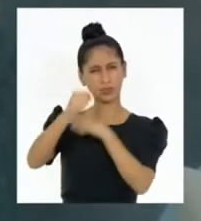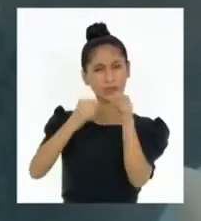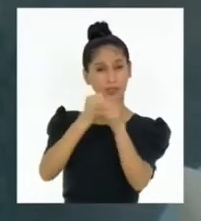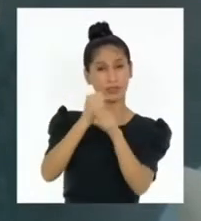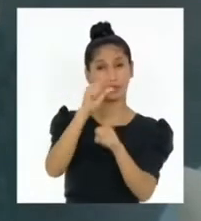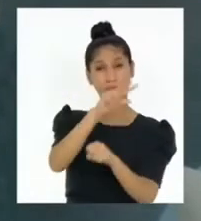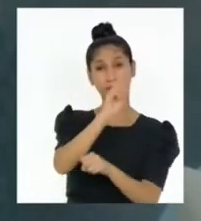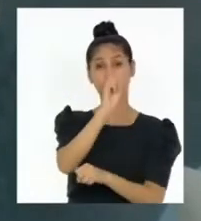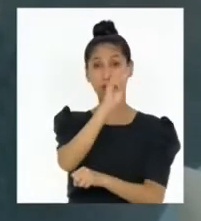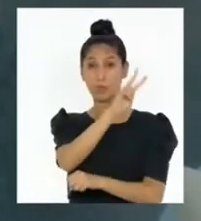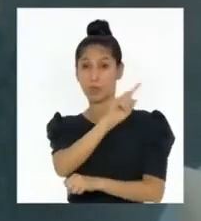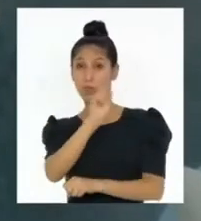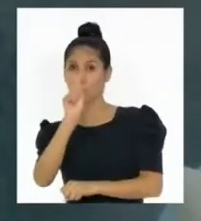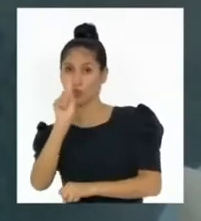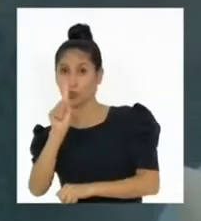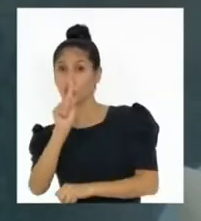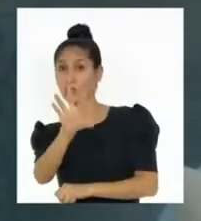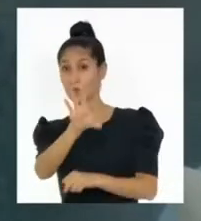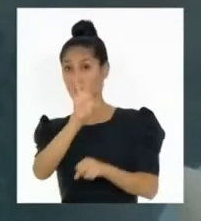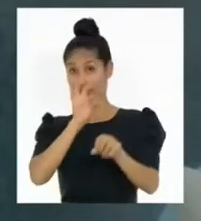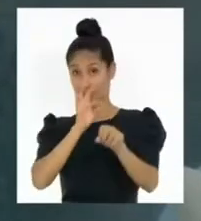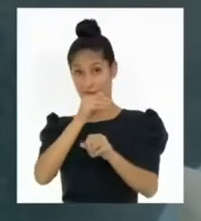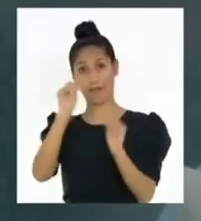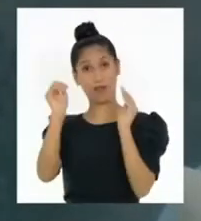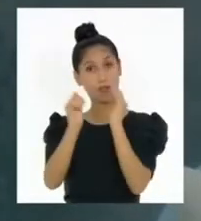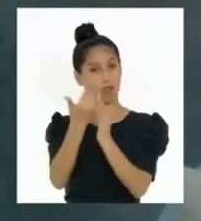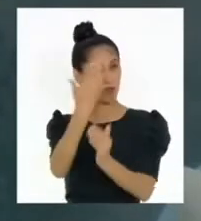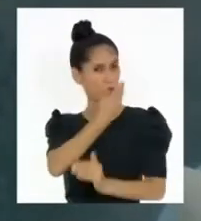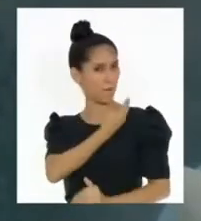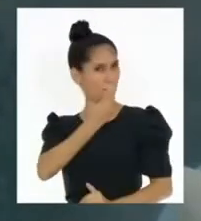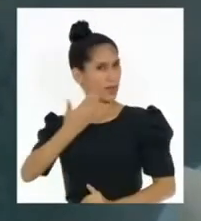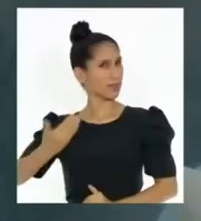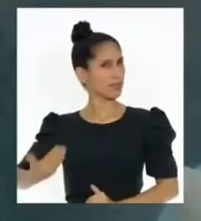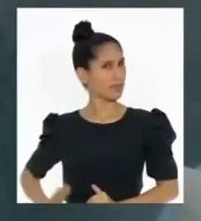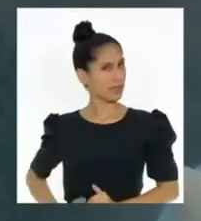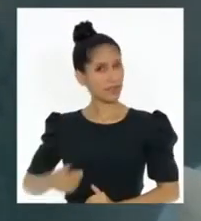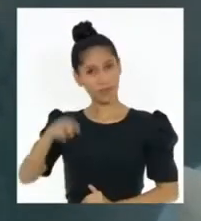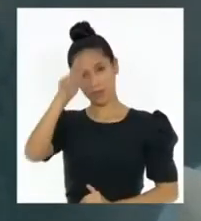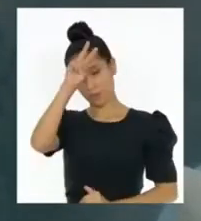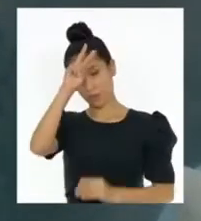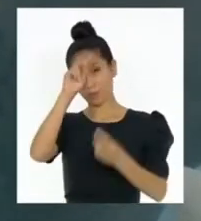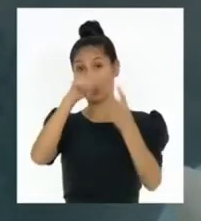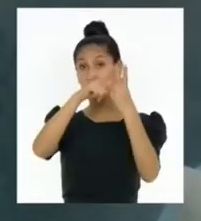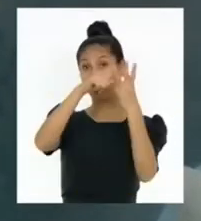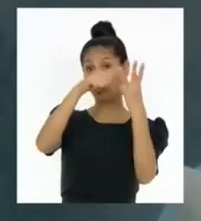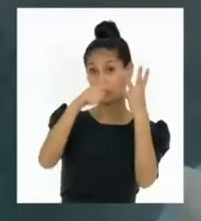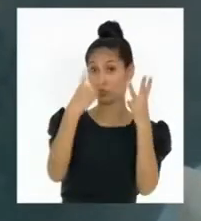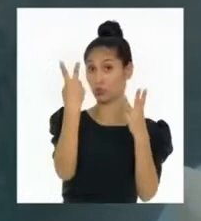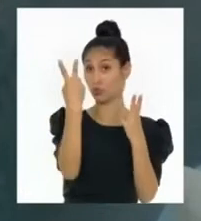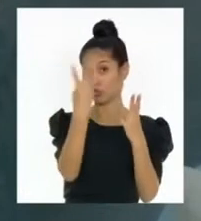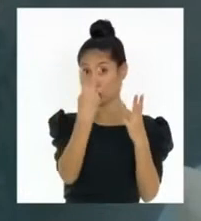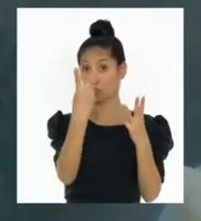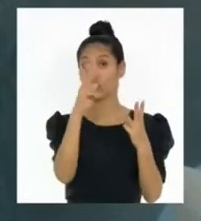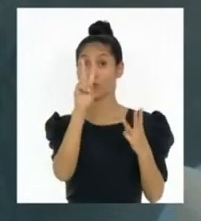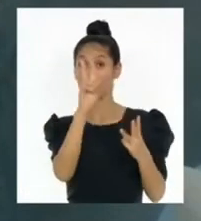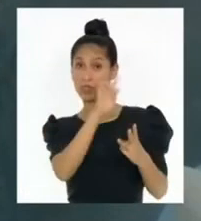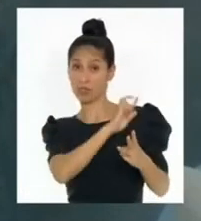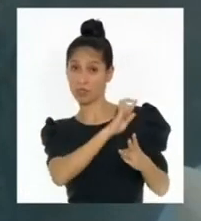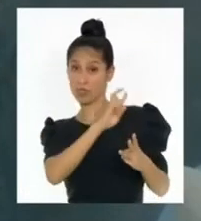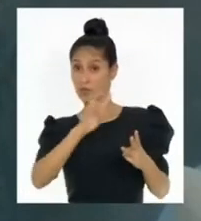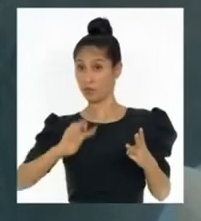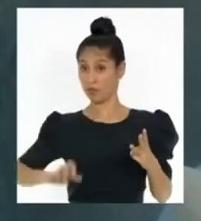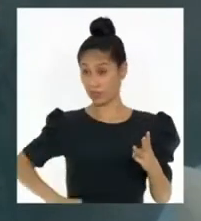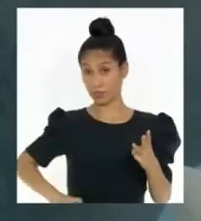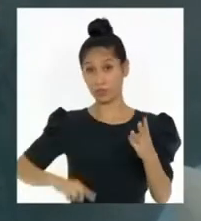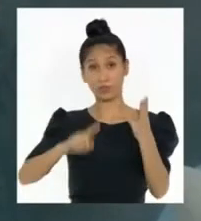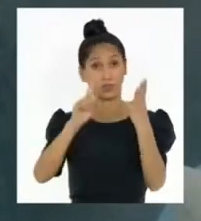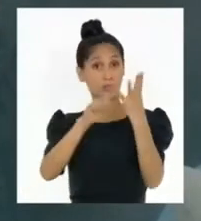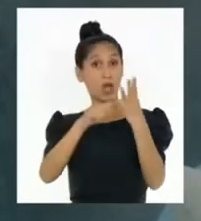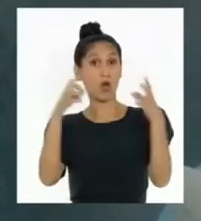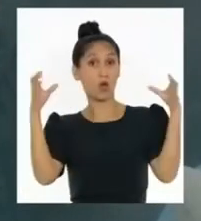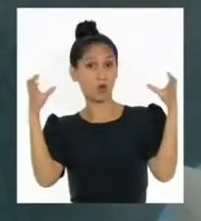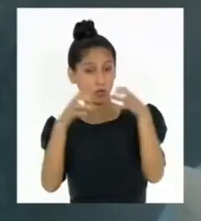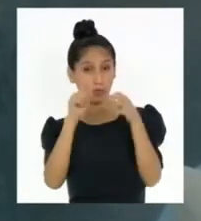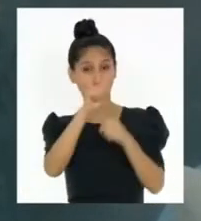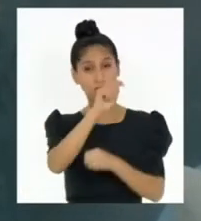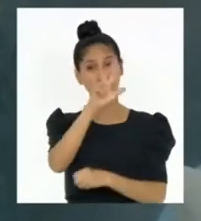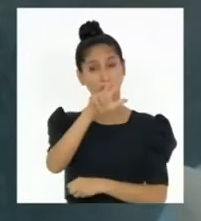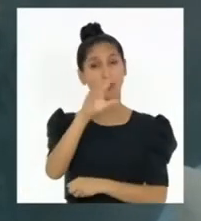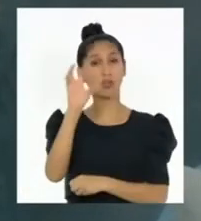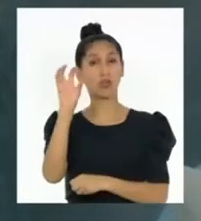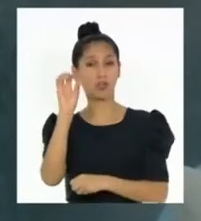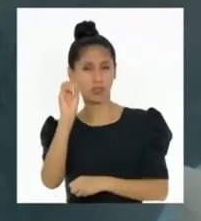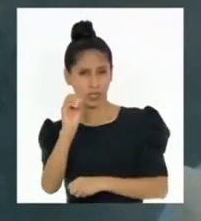al Presidente de la República del Perú, a sus dos vicepresidentes, y se han elegido a los 130 congresistas y a los cinco